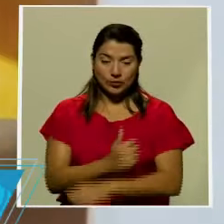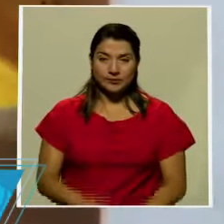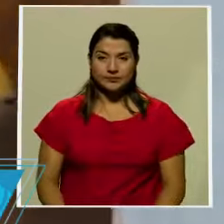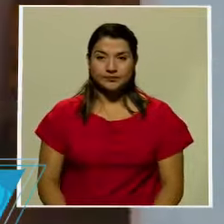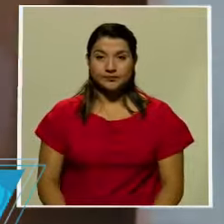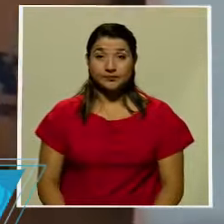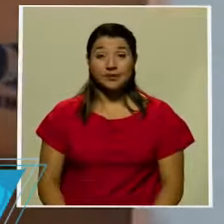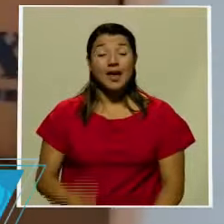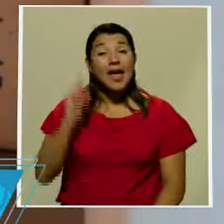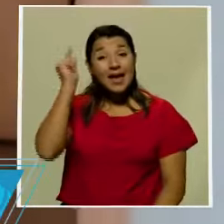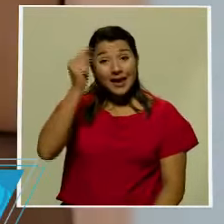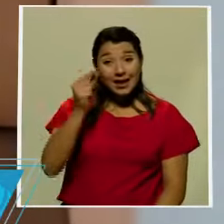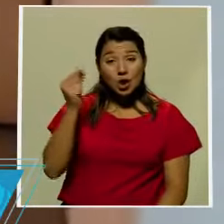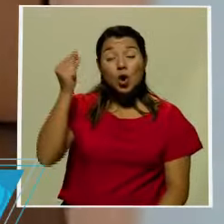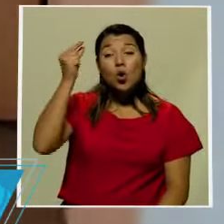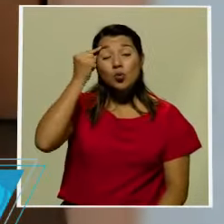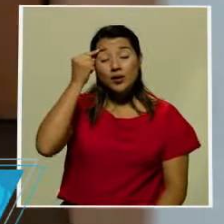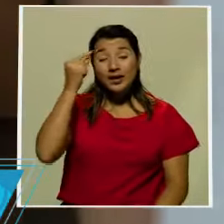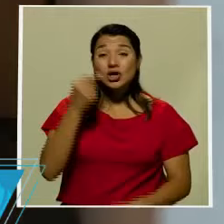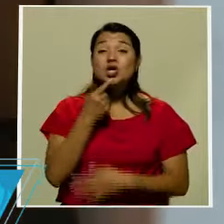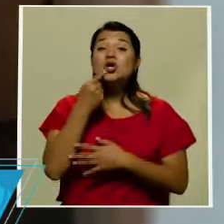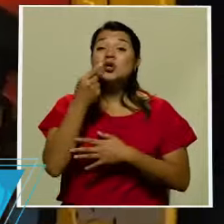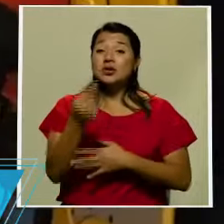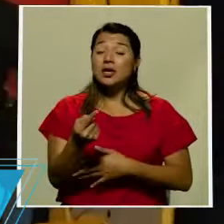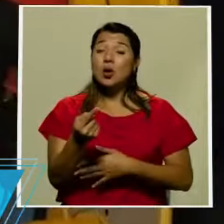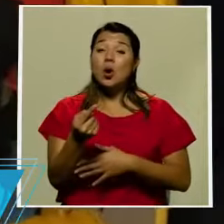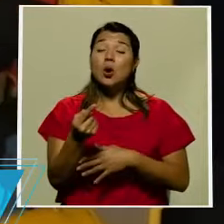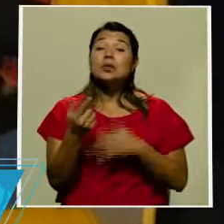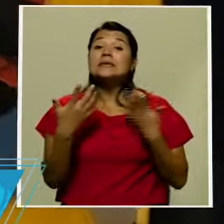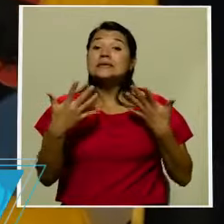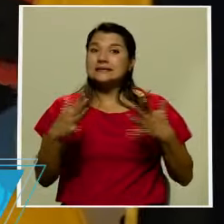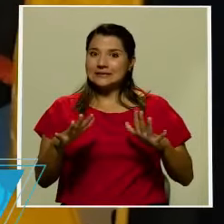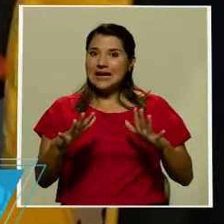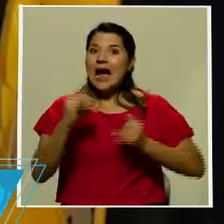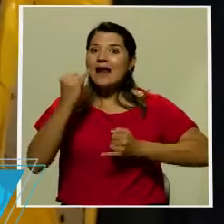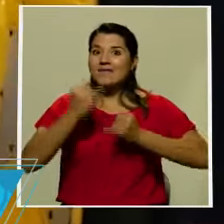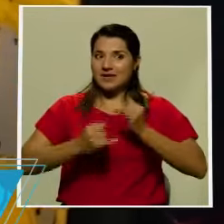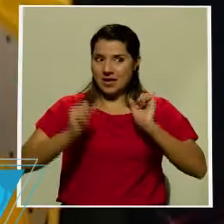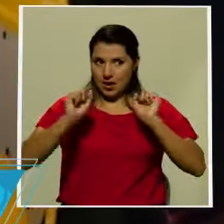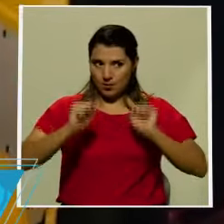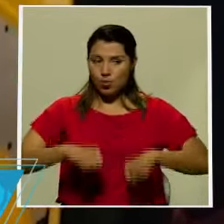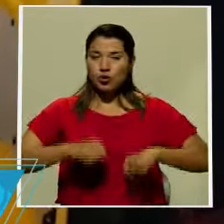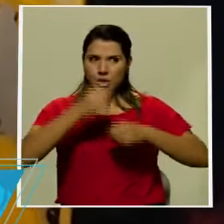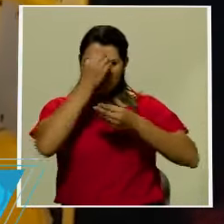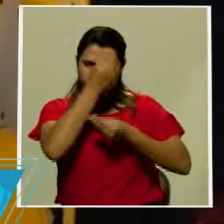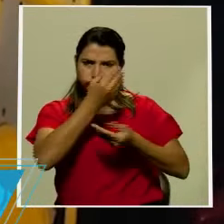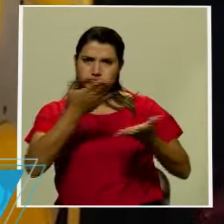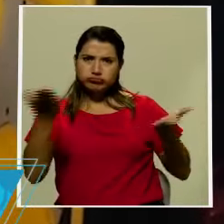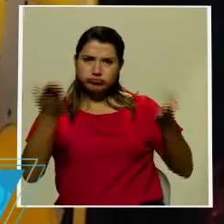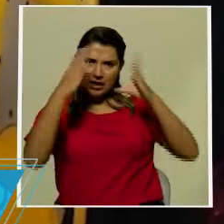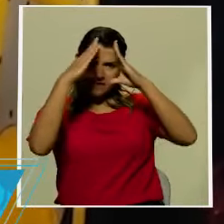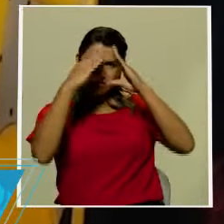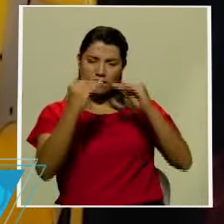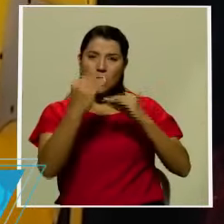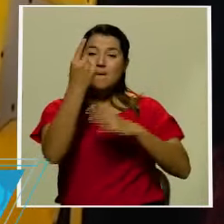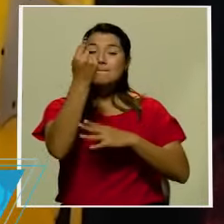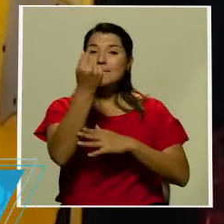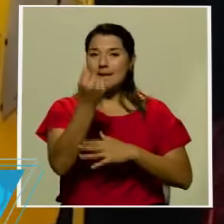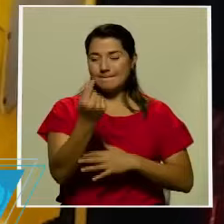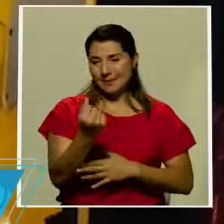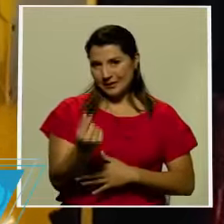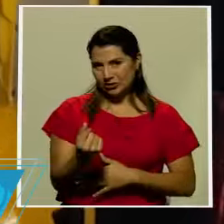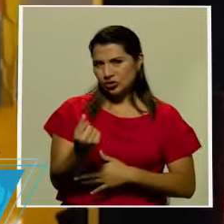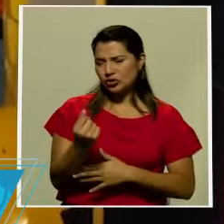el Poder Ejecutivo señaló que pudieron finalmente revelar la información del precio tras la